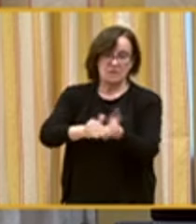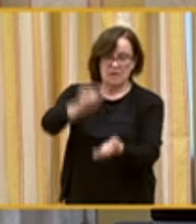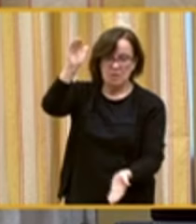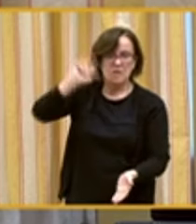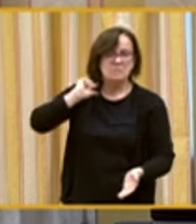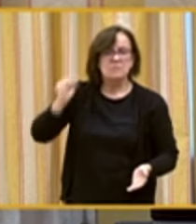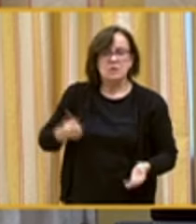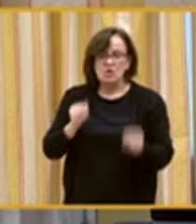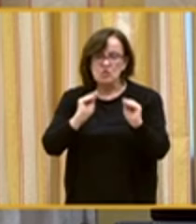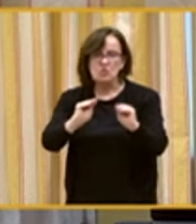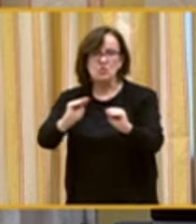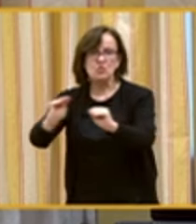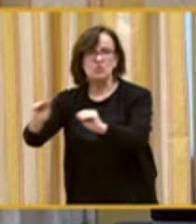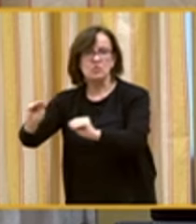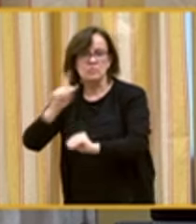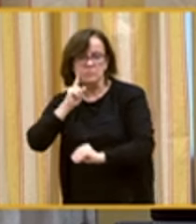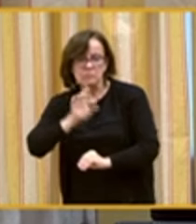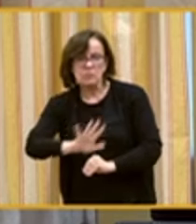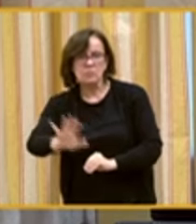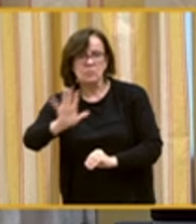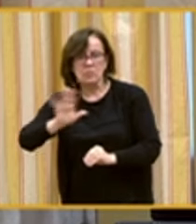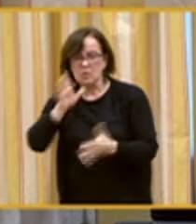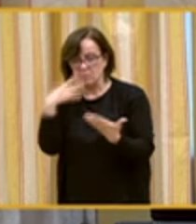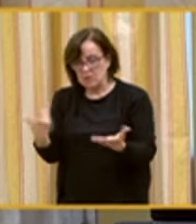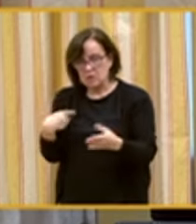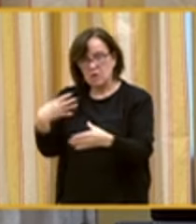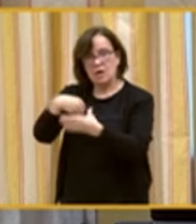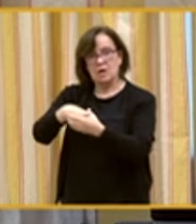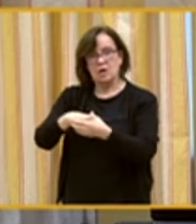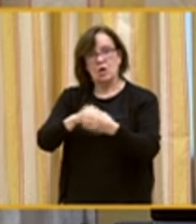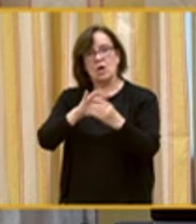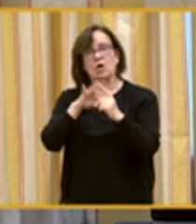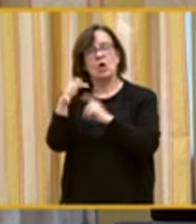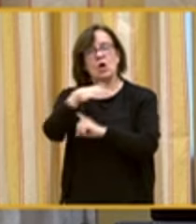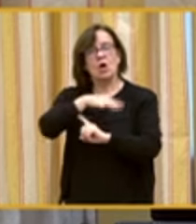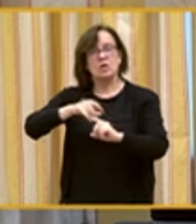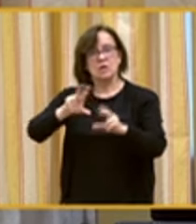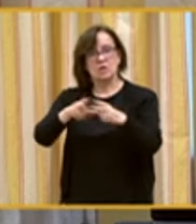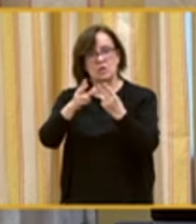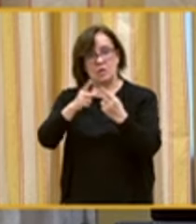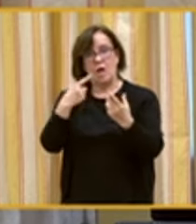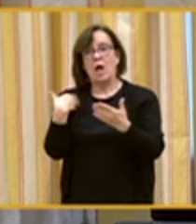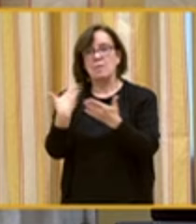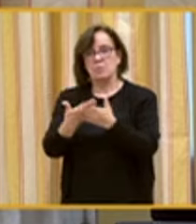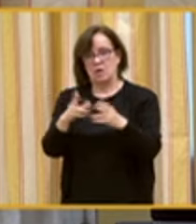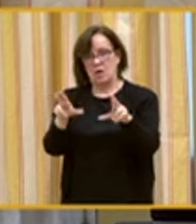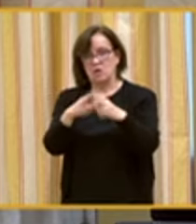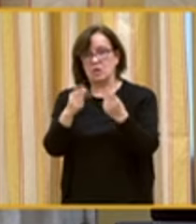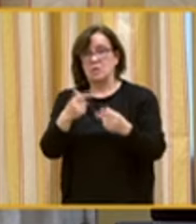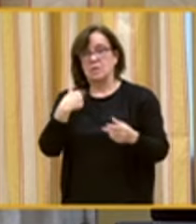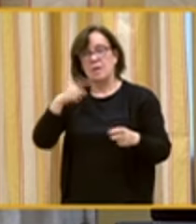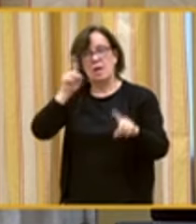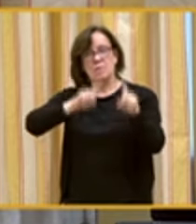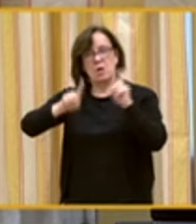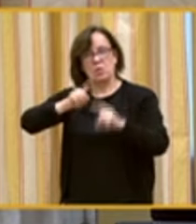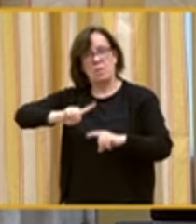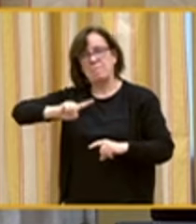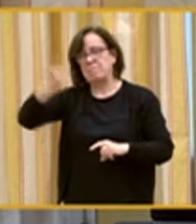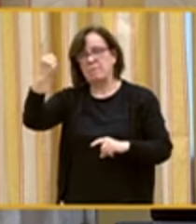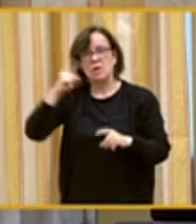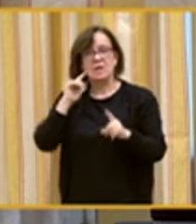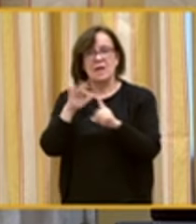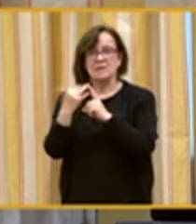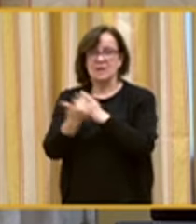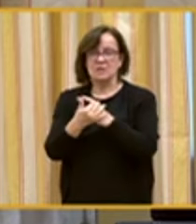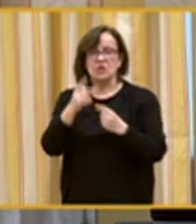riqueza de cada persona, arraigada en su contexto social y en su aportación a la sociedad. Nos preocupa especialmente la